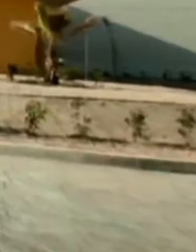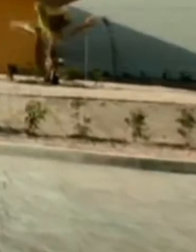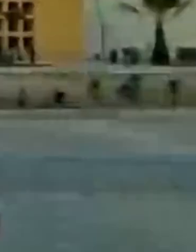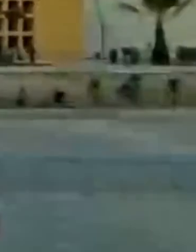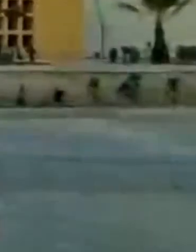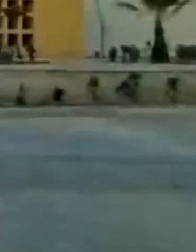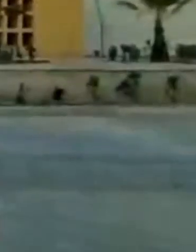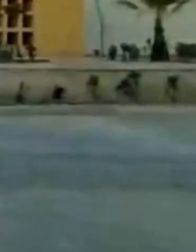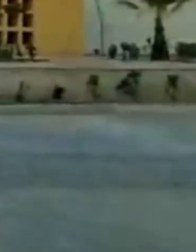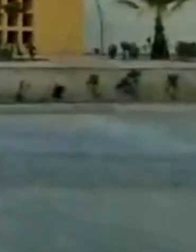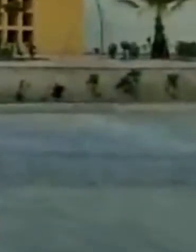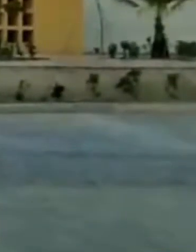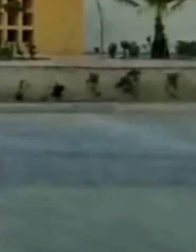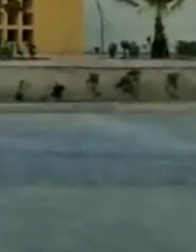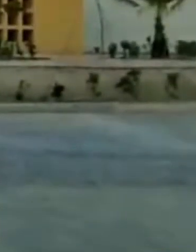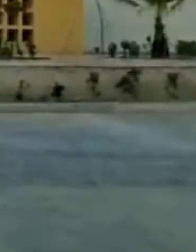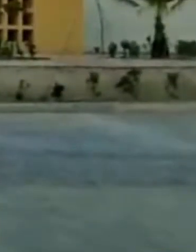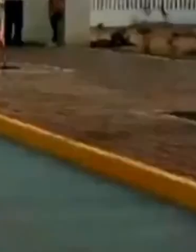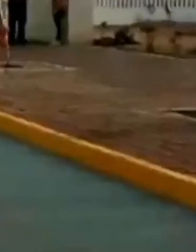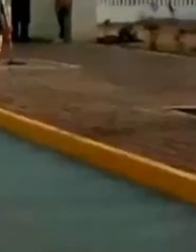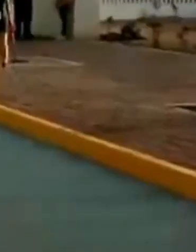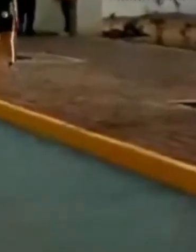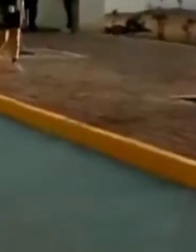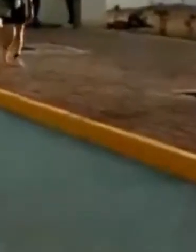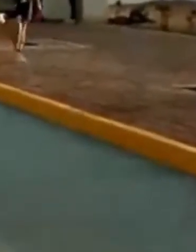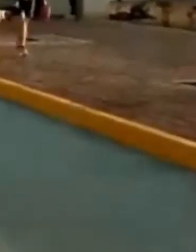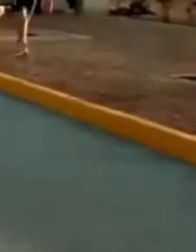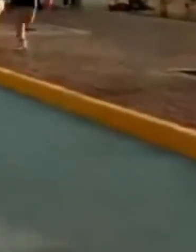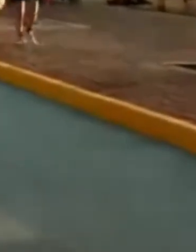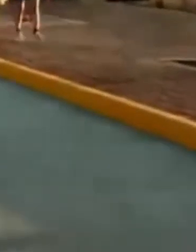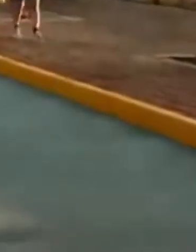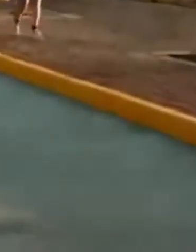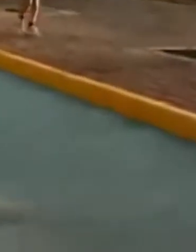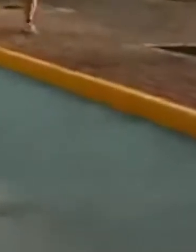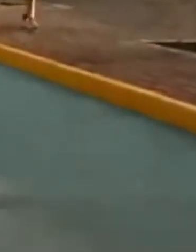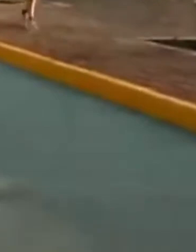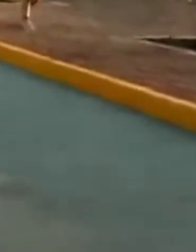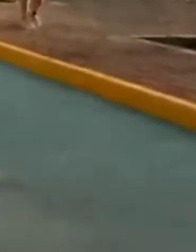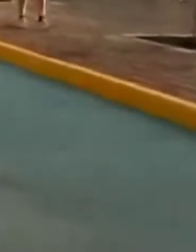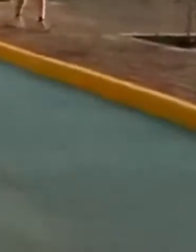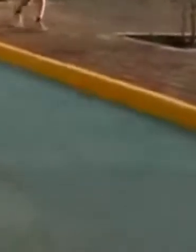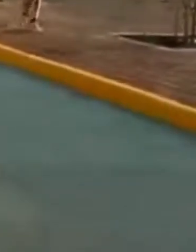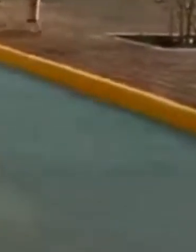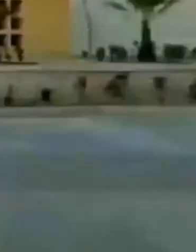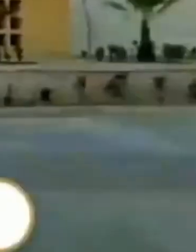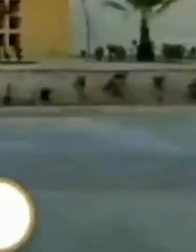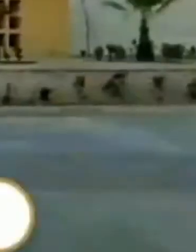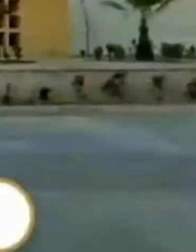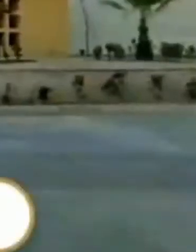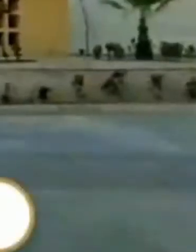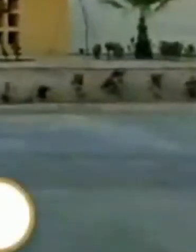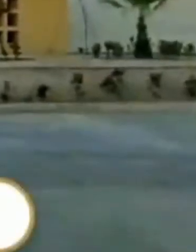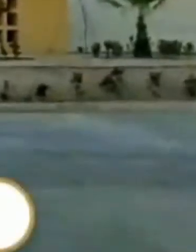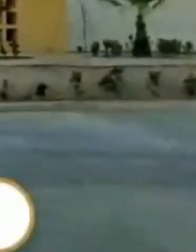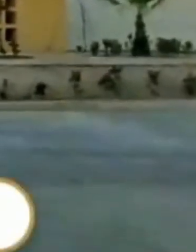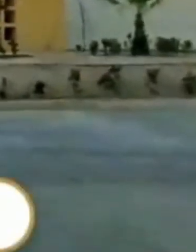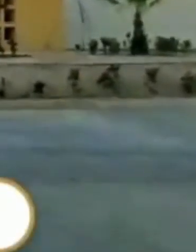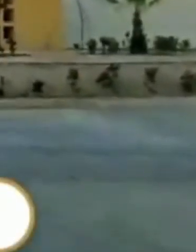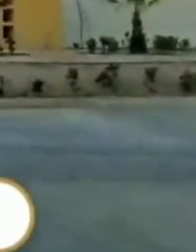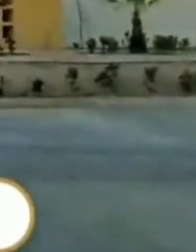Estoy muy contento porque ya tenemos otro hospital más aquí en nuestra ciudad. Muy bien, orgulloso